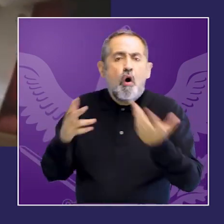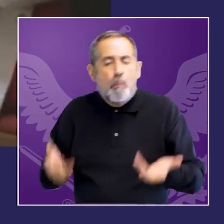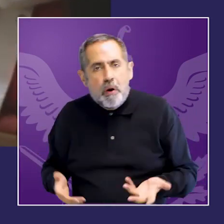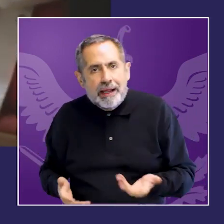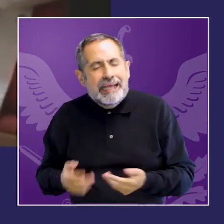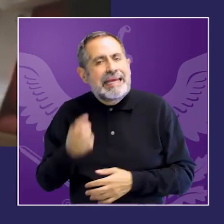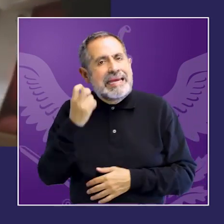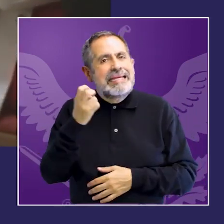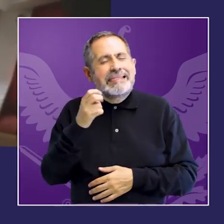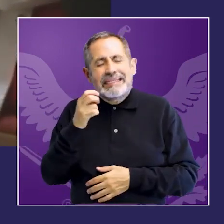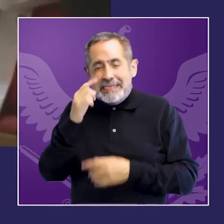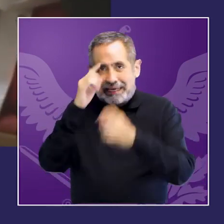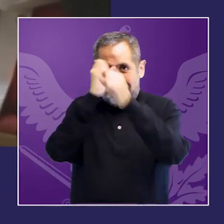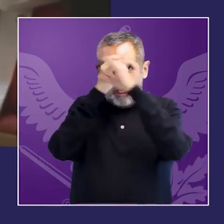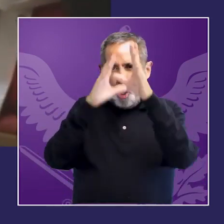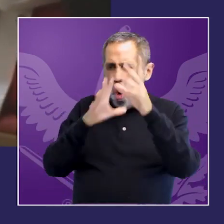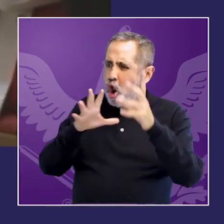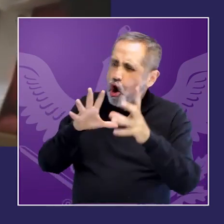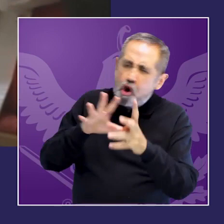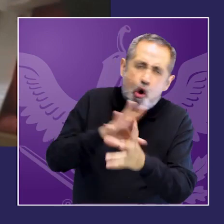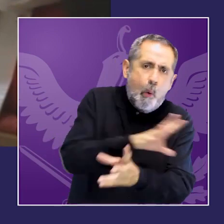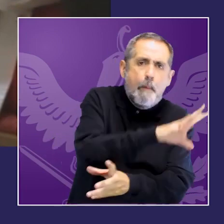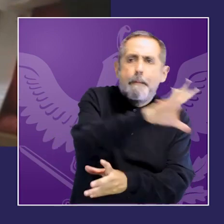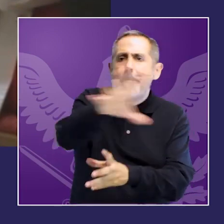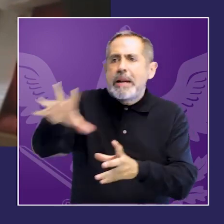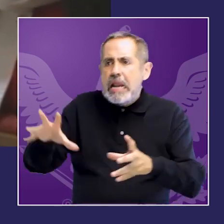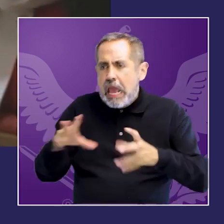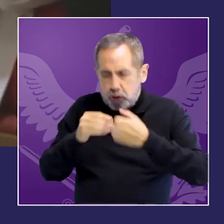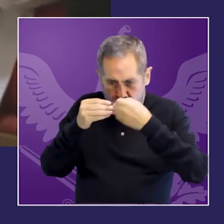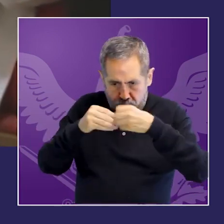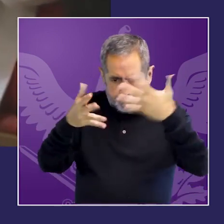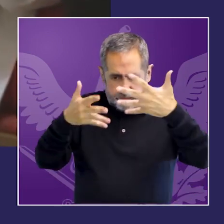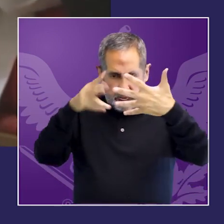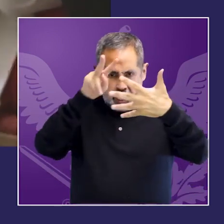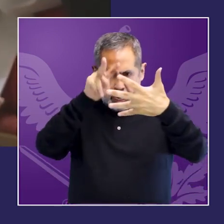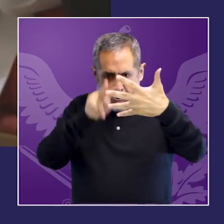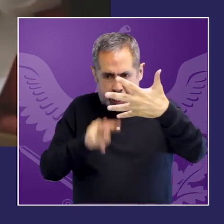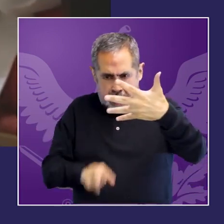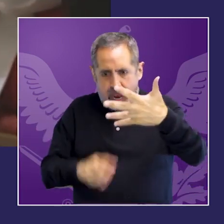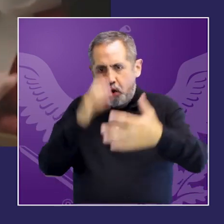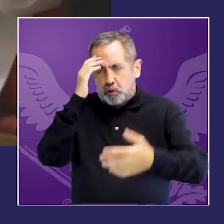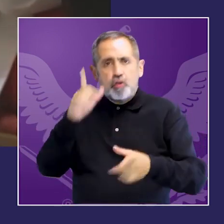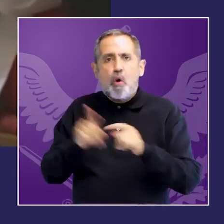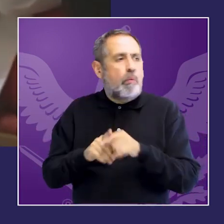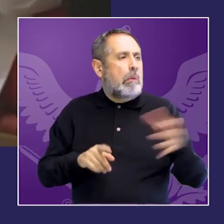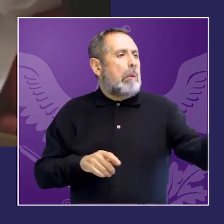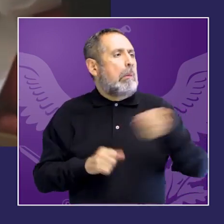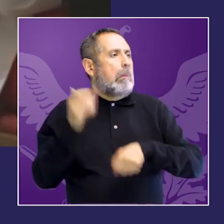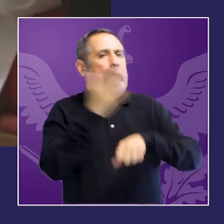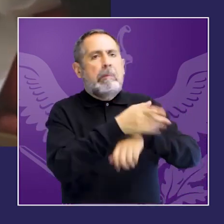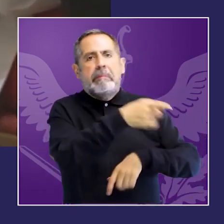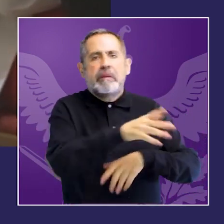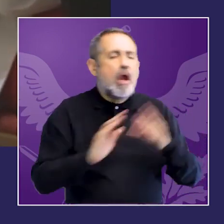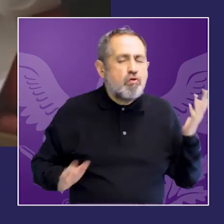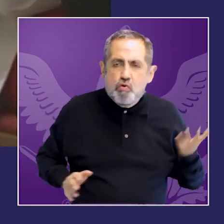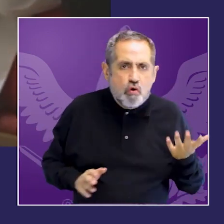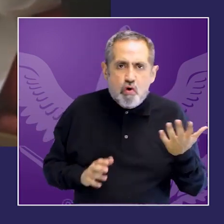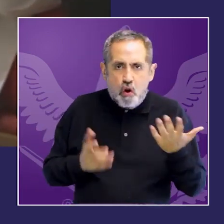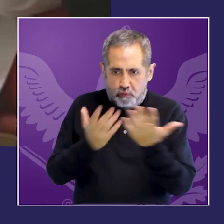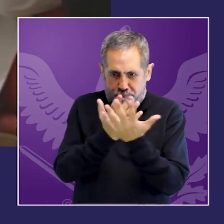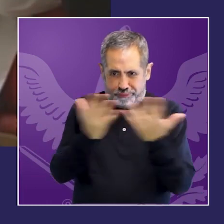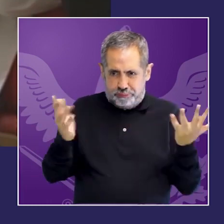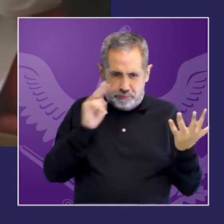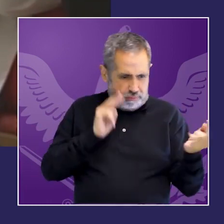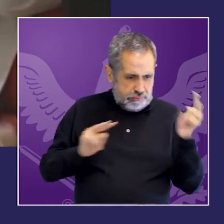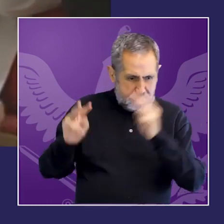ubicadas de tal manera que la idea es tener una comprensión que va más allá de lo punitivo como el estudio